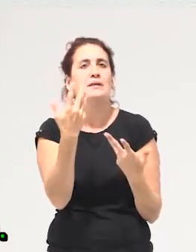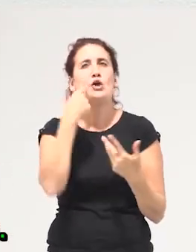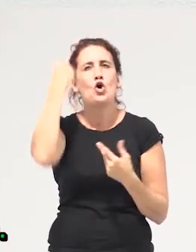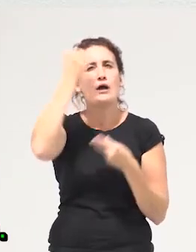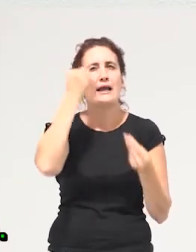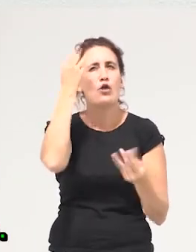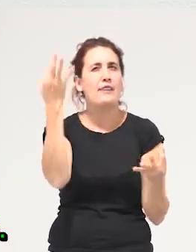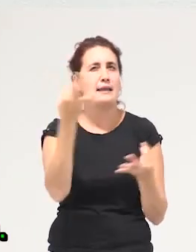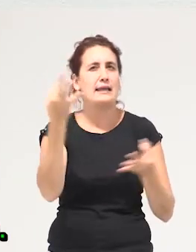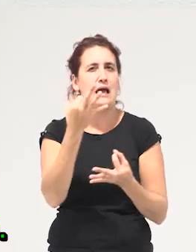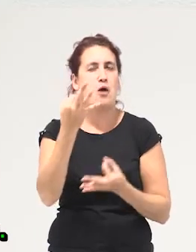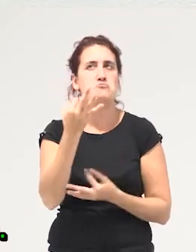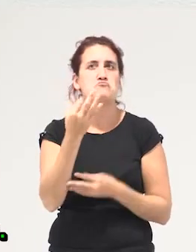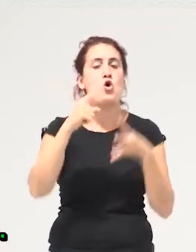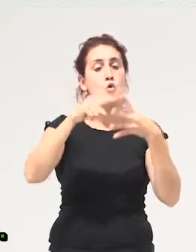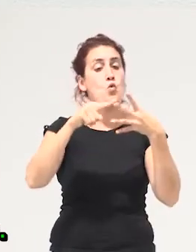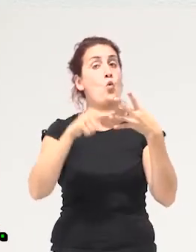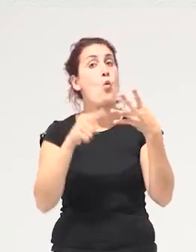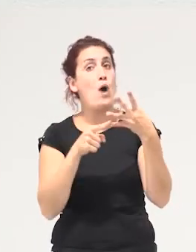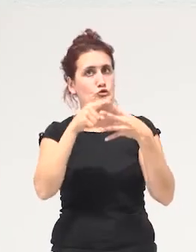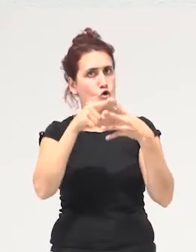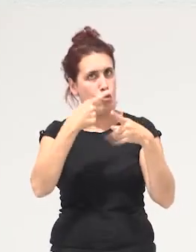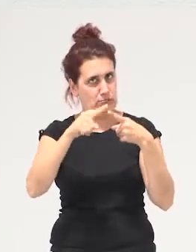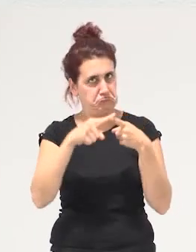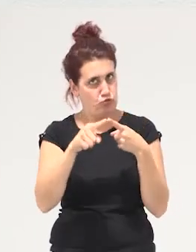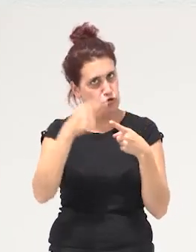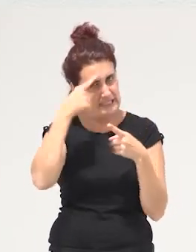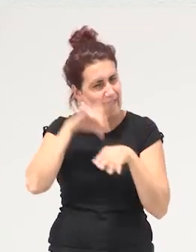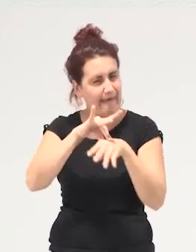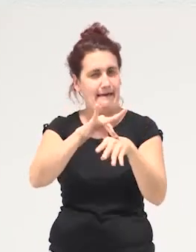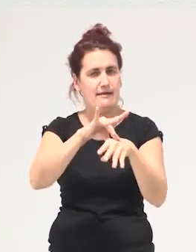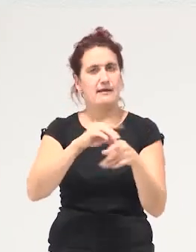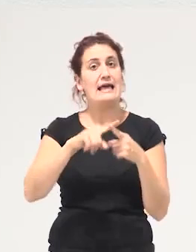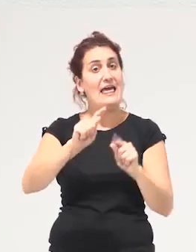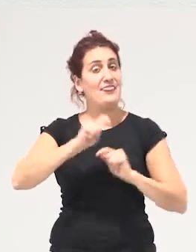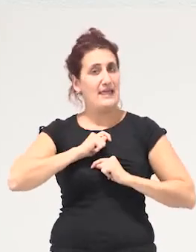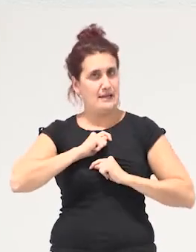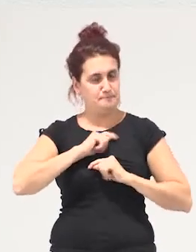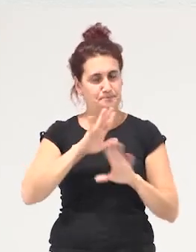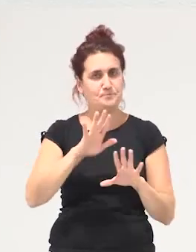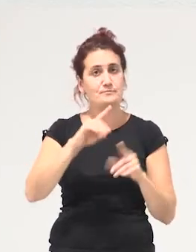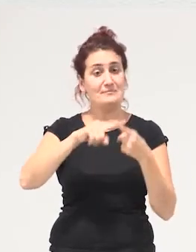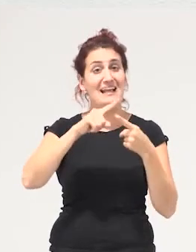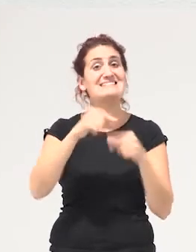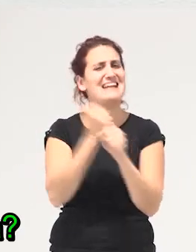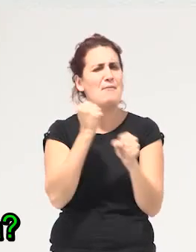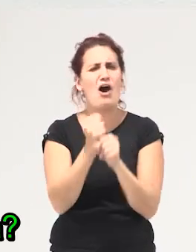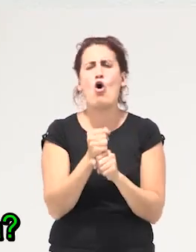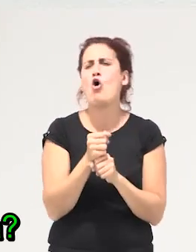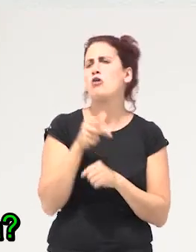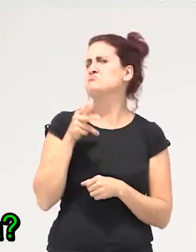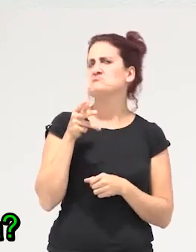que tener como cuatro criterios guía que nos sirvan o sea cuando que hacemos trabajo garantizado